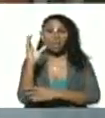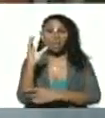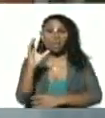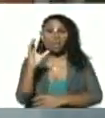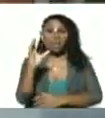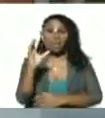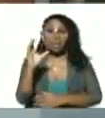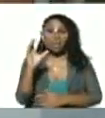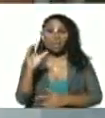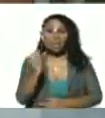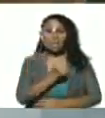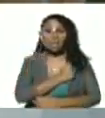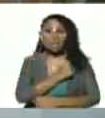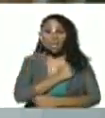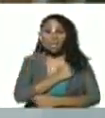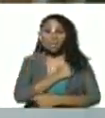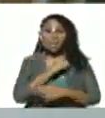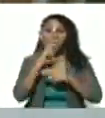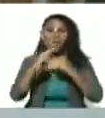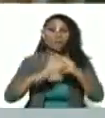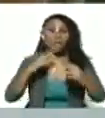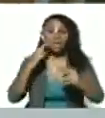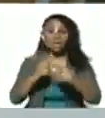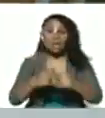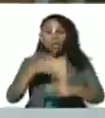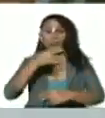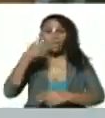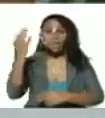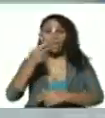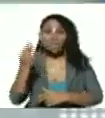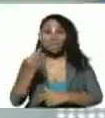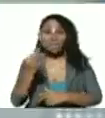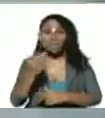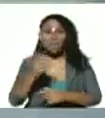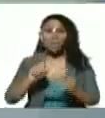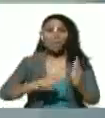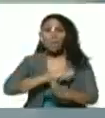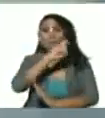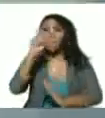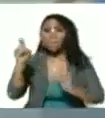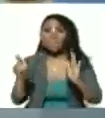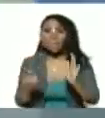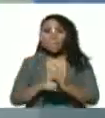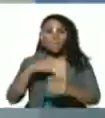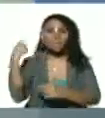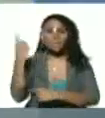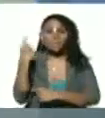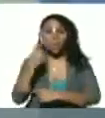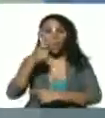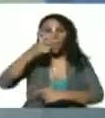universal es una verdad absoluta solo el pueblo salva al pueblo